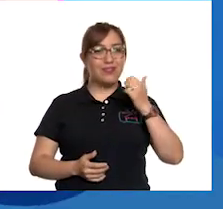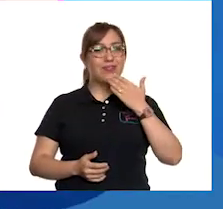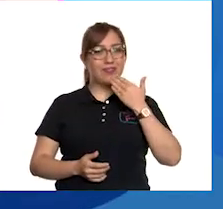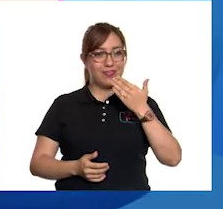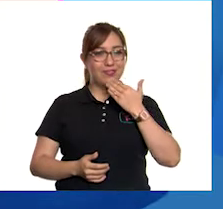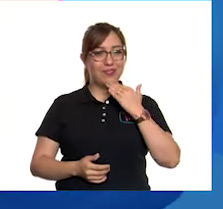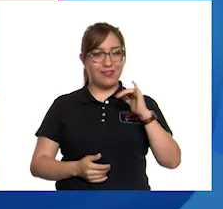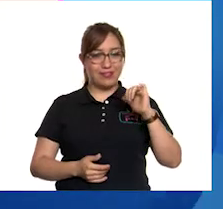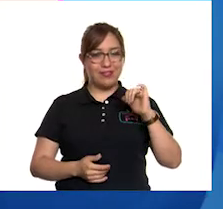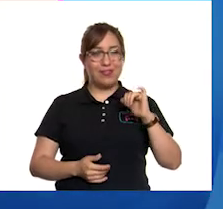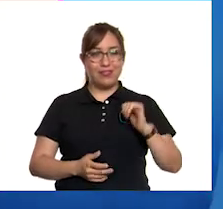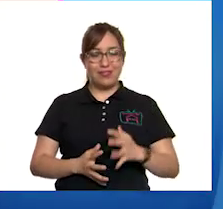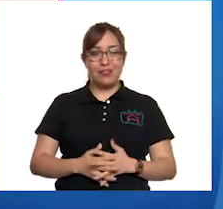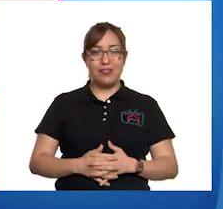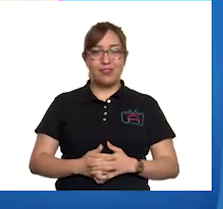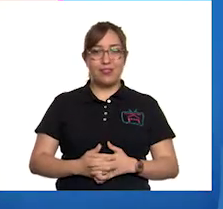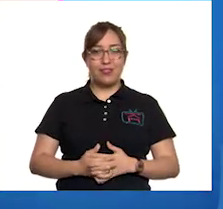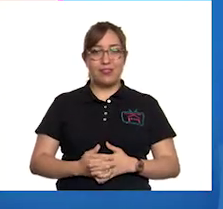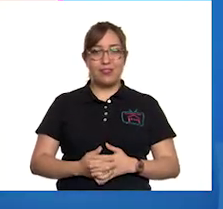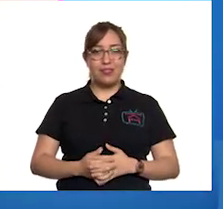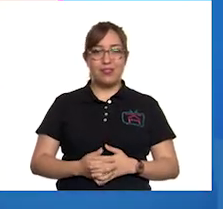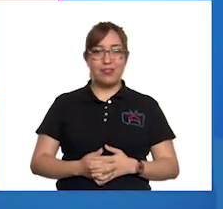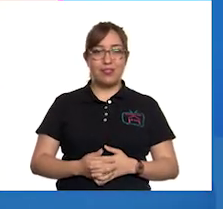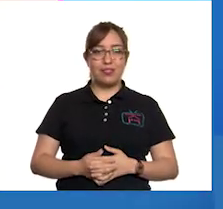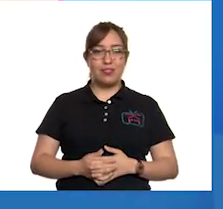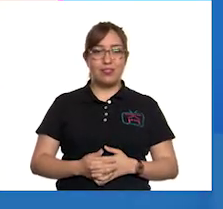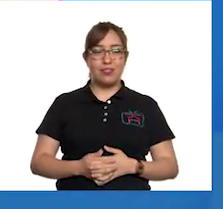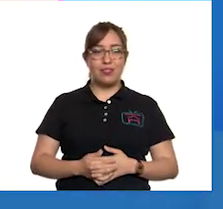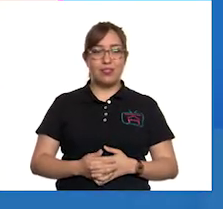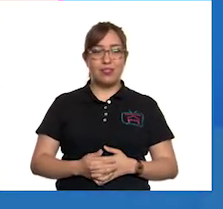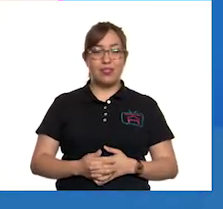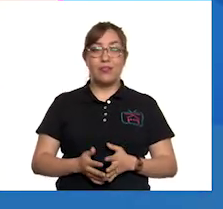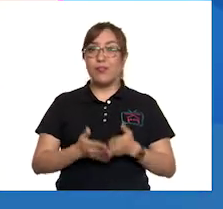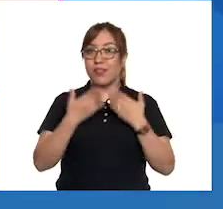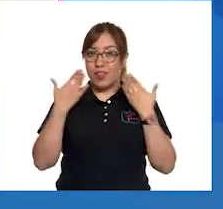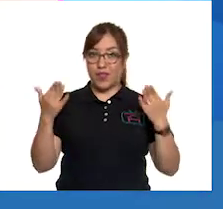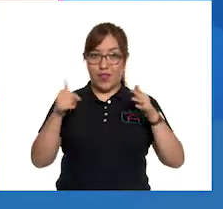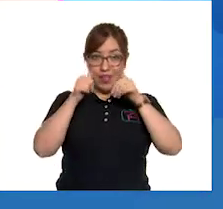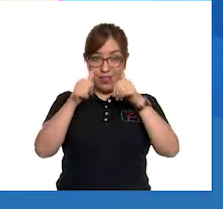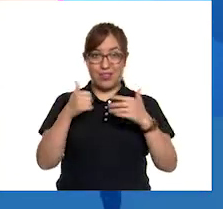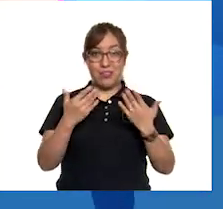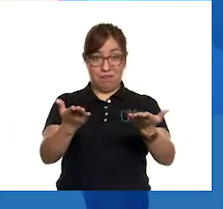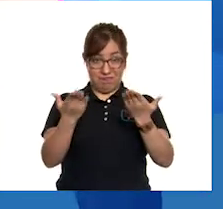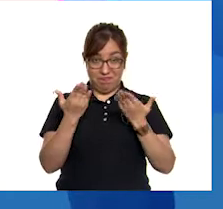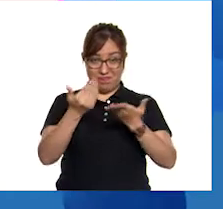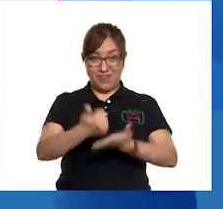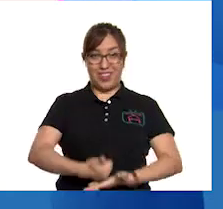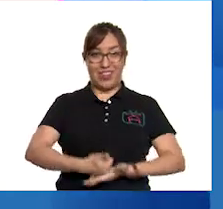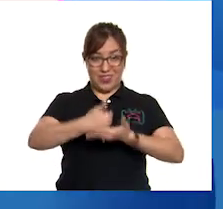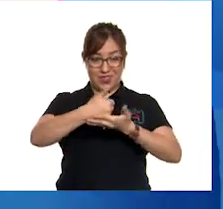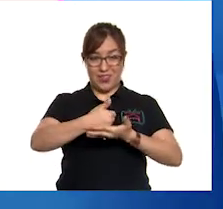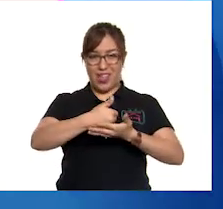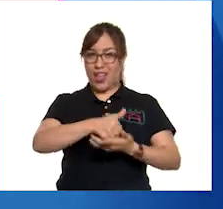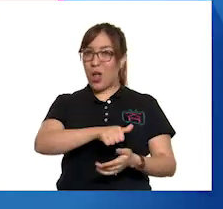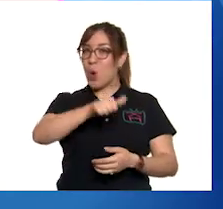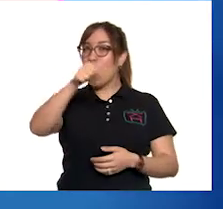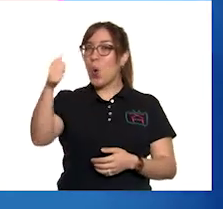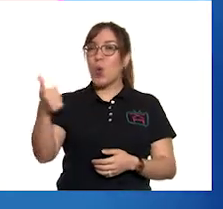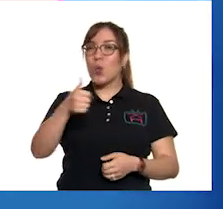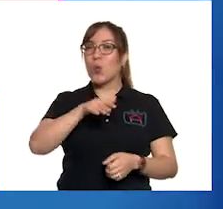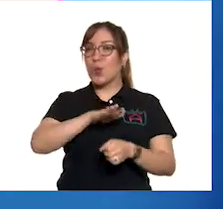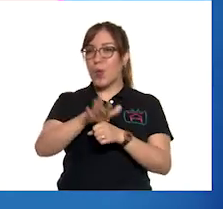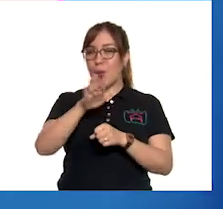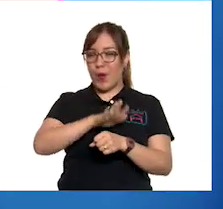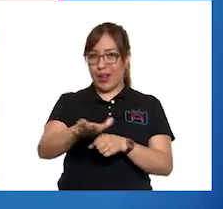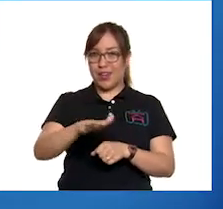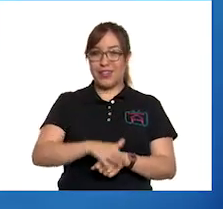muy bien ahí en la esquinita. A ver, pongamos atención, niñas y niños en casa. Ayúdenos. la siguiente pieza que vamos a